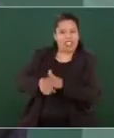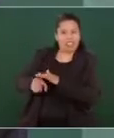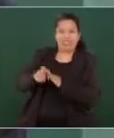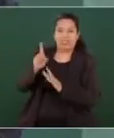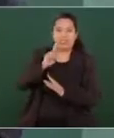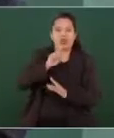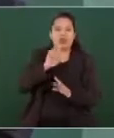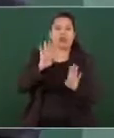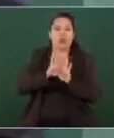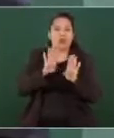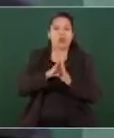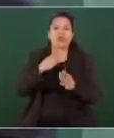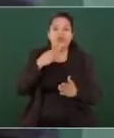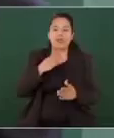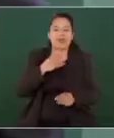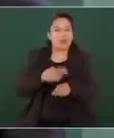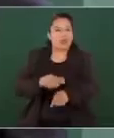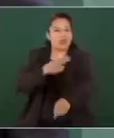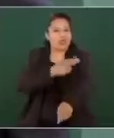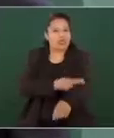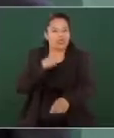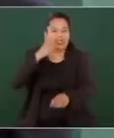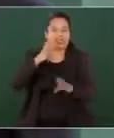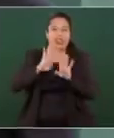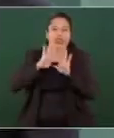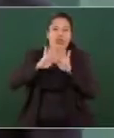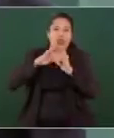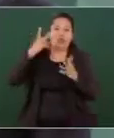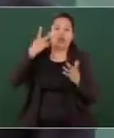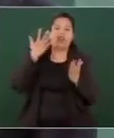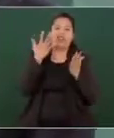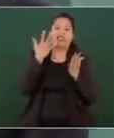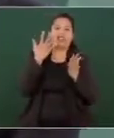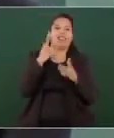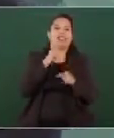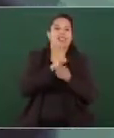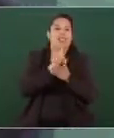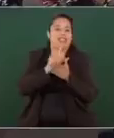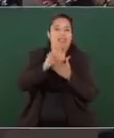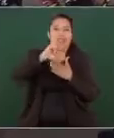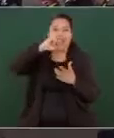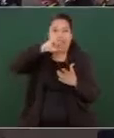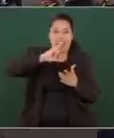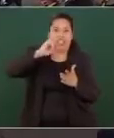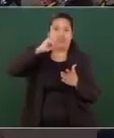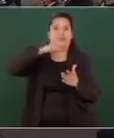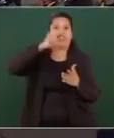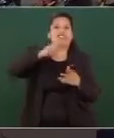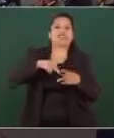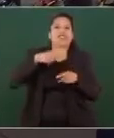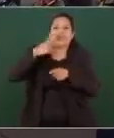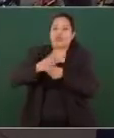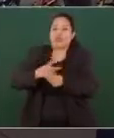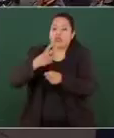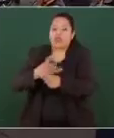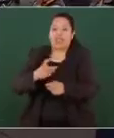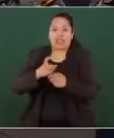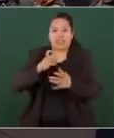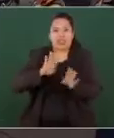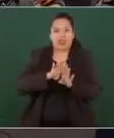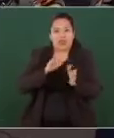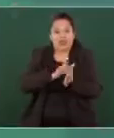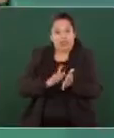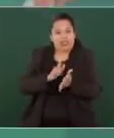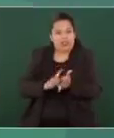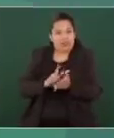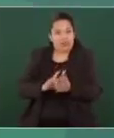Al grado que hubo un presidente que llegó a decir que la corrupción era parte